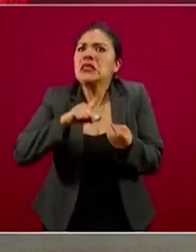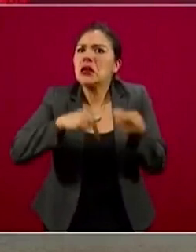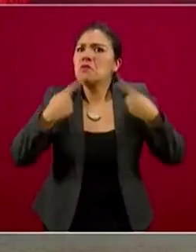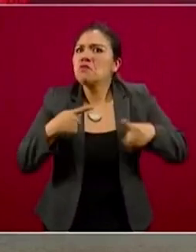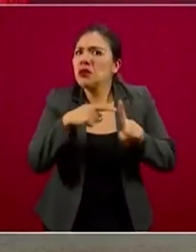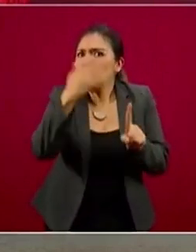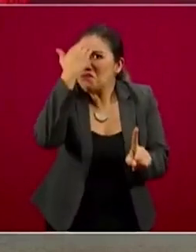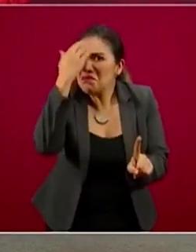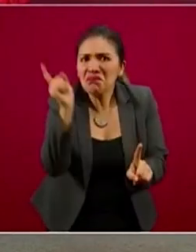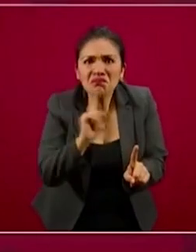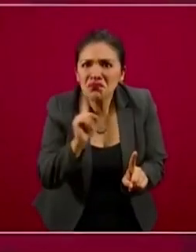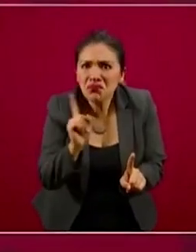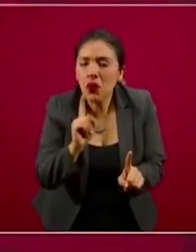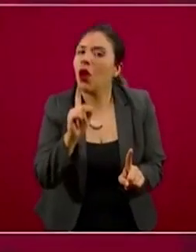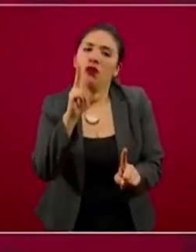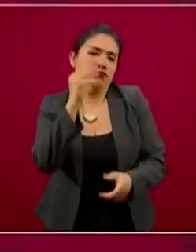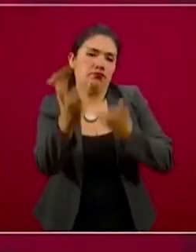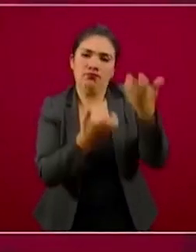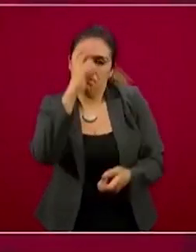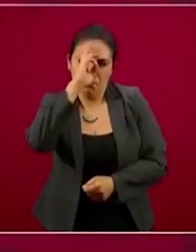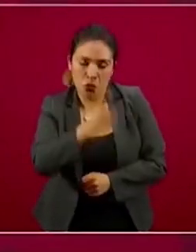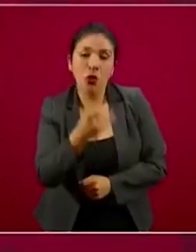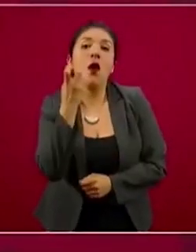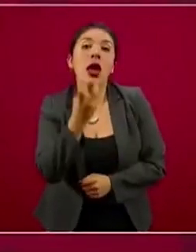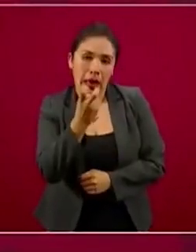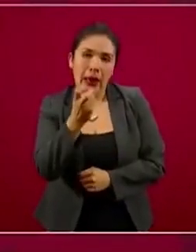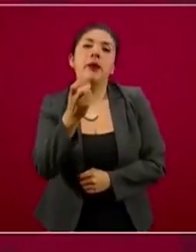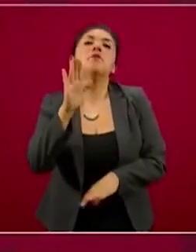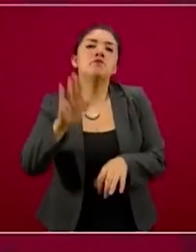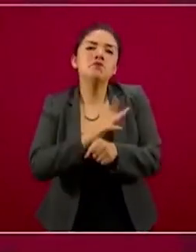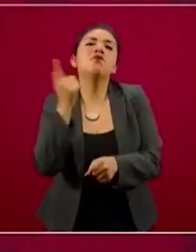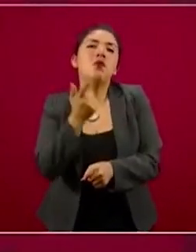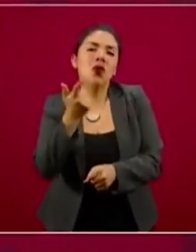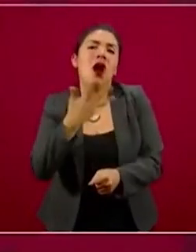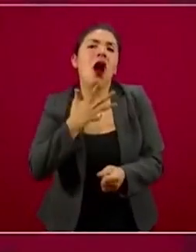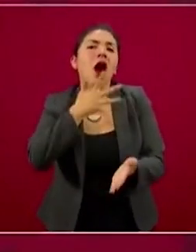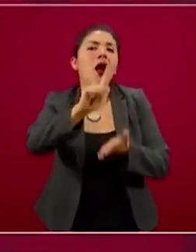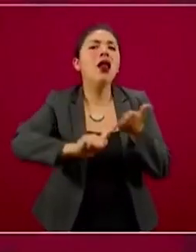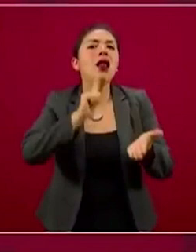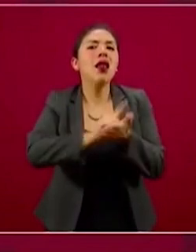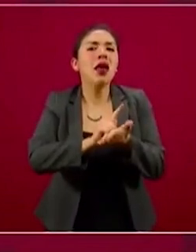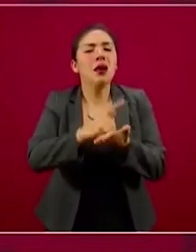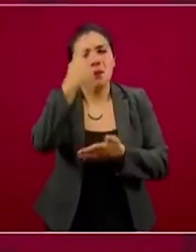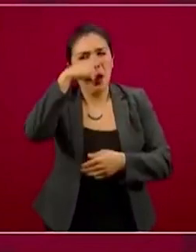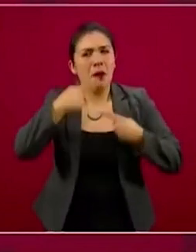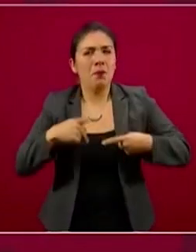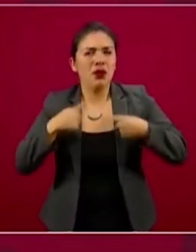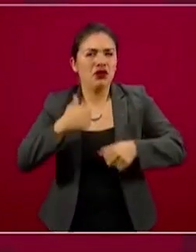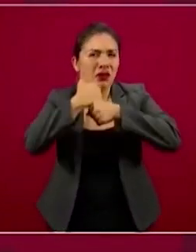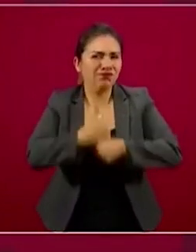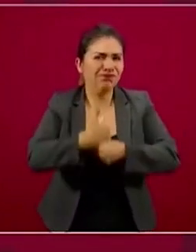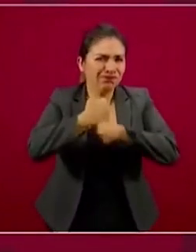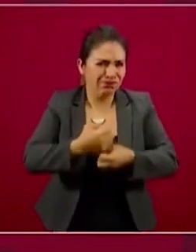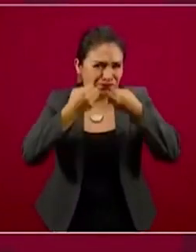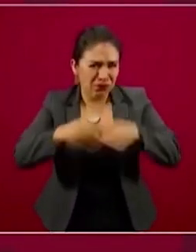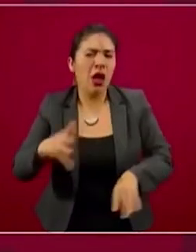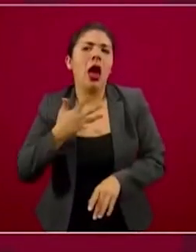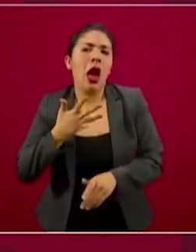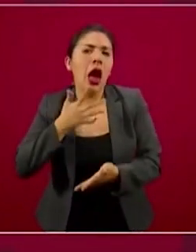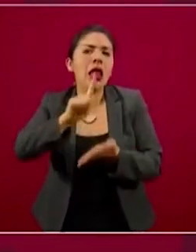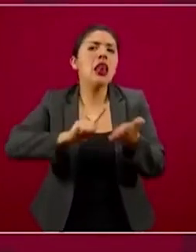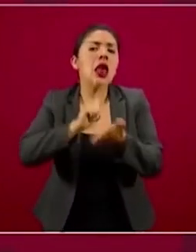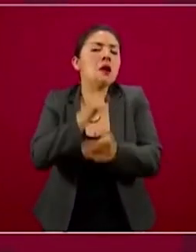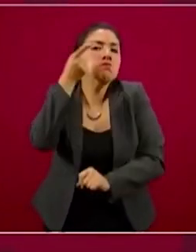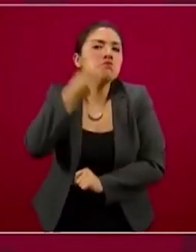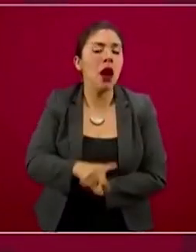o que no han sido reclamados. Y esto es precisamente porque, de acuerdo a la Ley General de Víctimas, hay un protocolo que debe